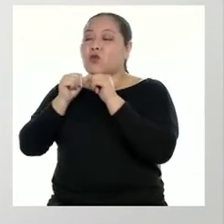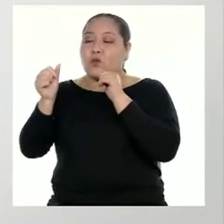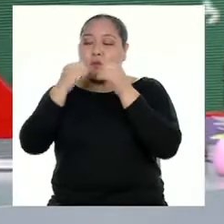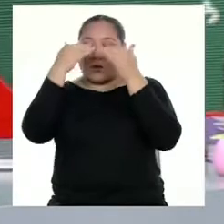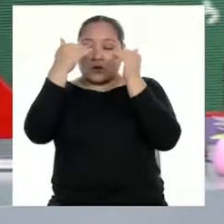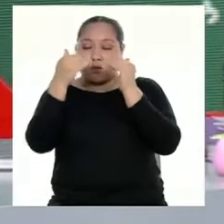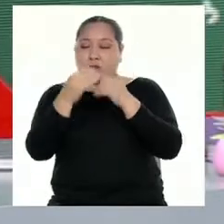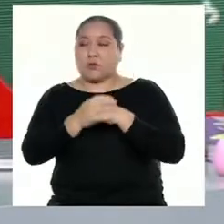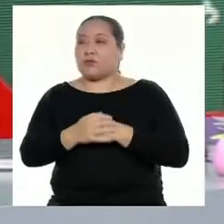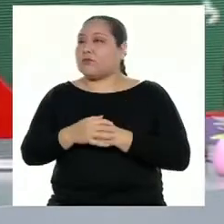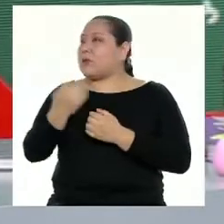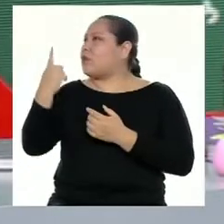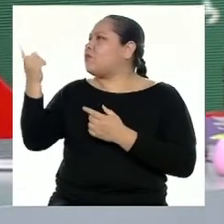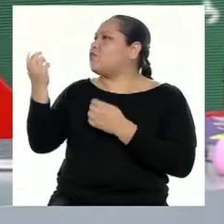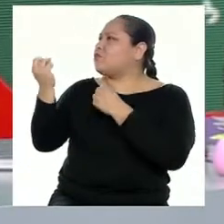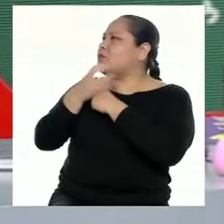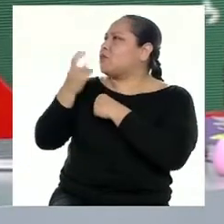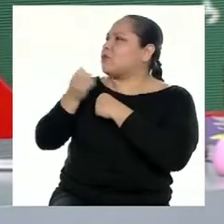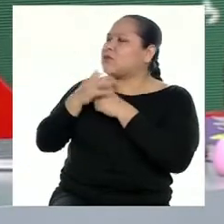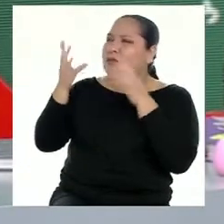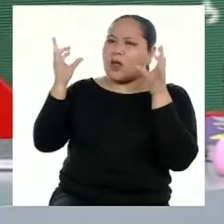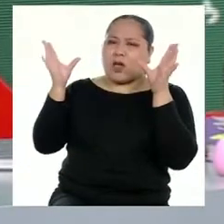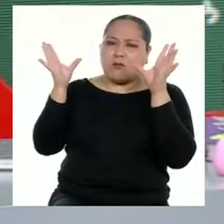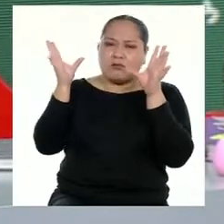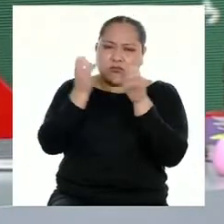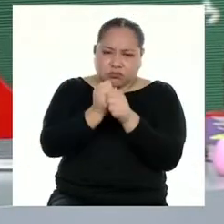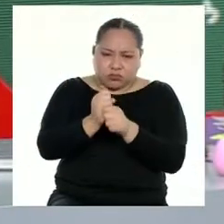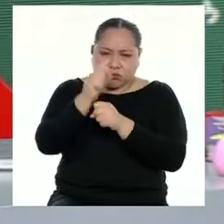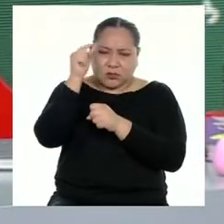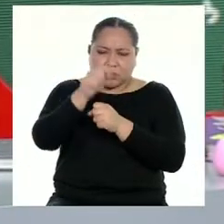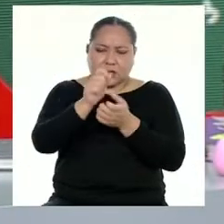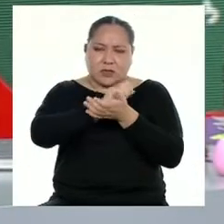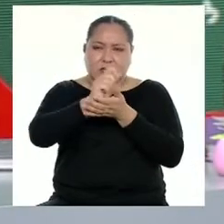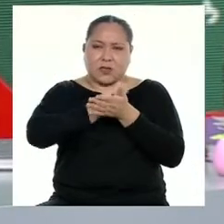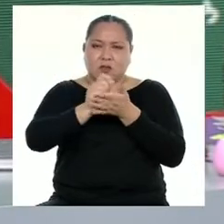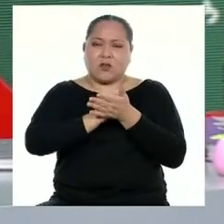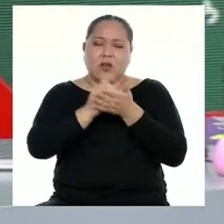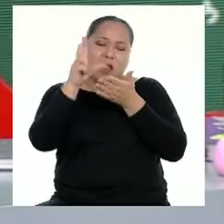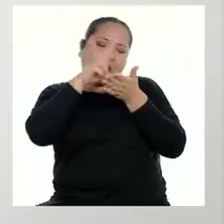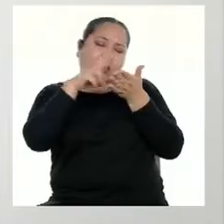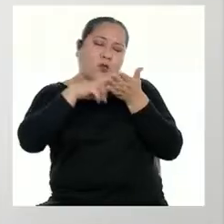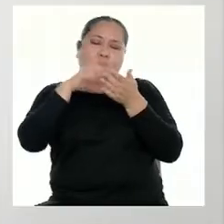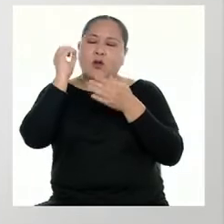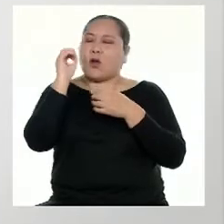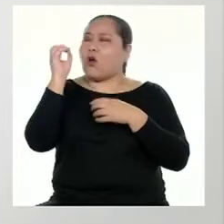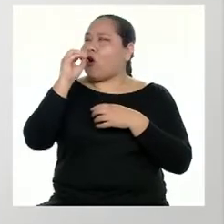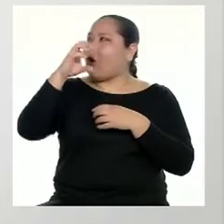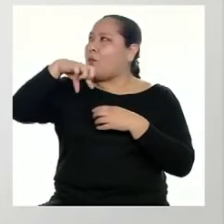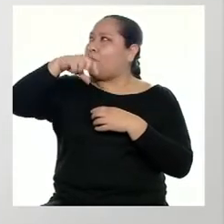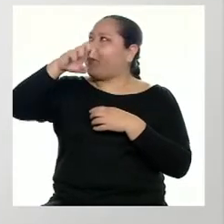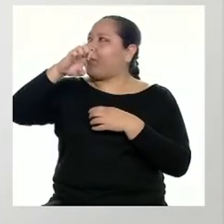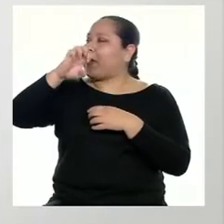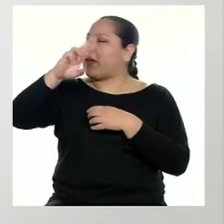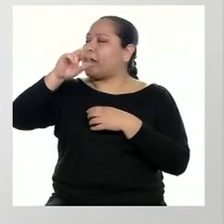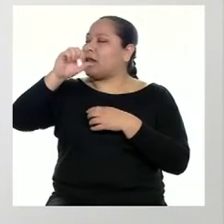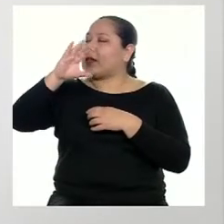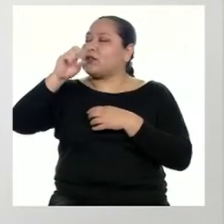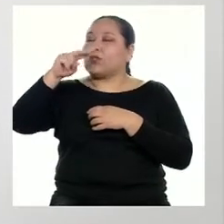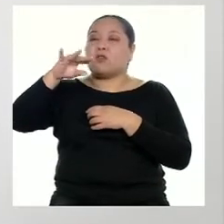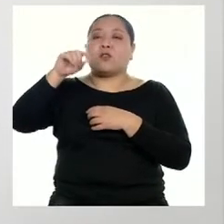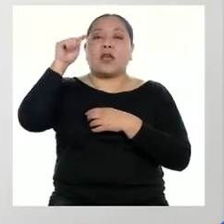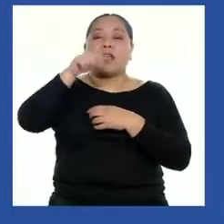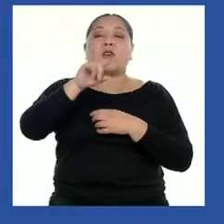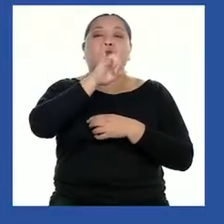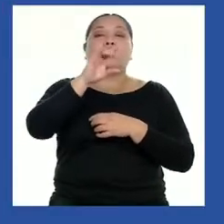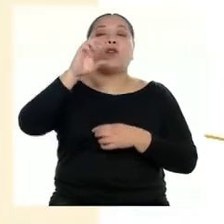aritméticos. ¿Y qué nos aconseja para abreviar la escritura, lectura y operaciones? Ahí es cuando usamos la notación